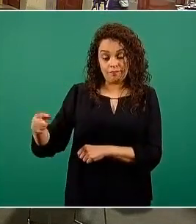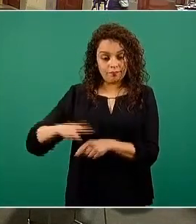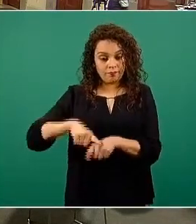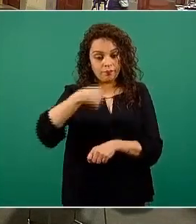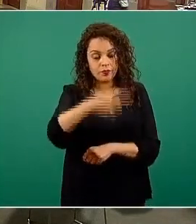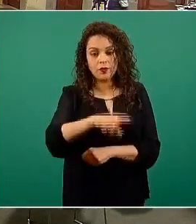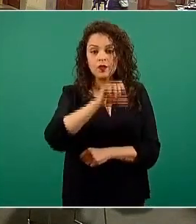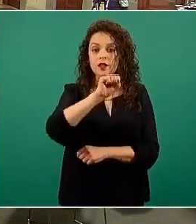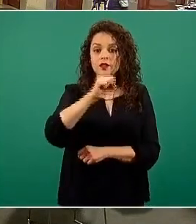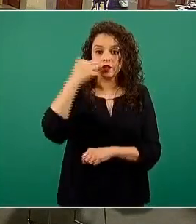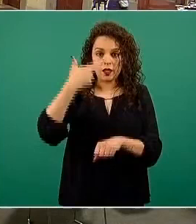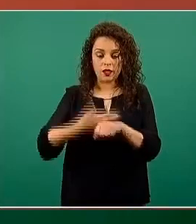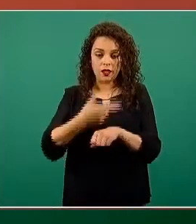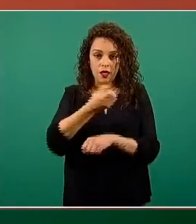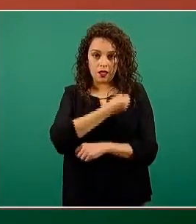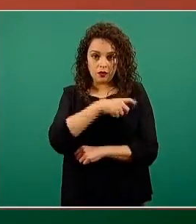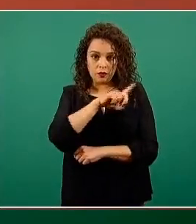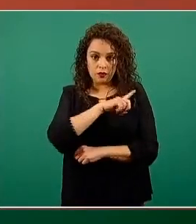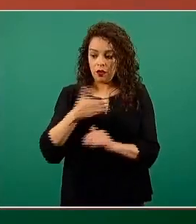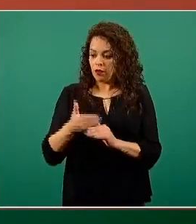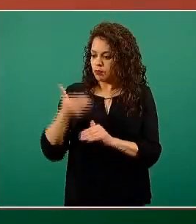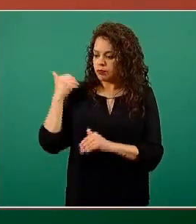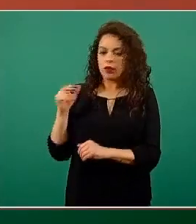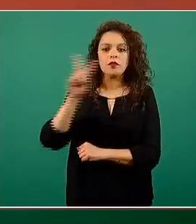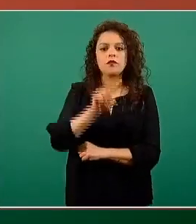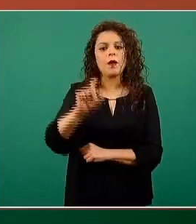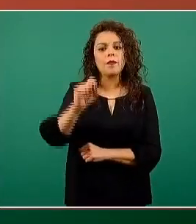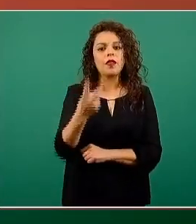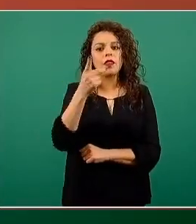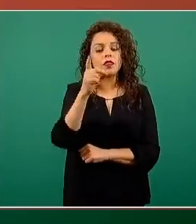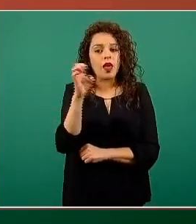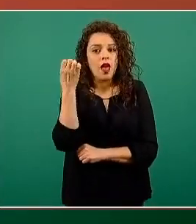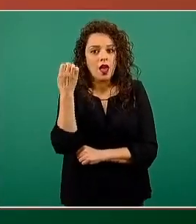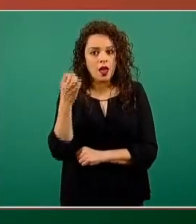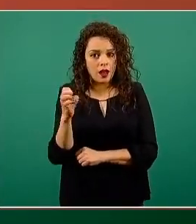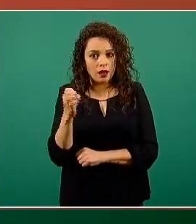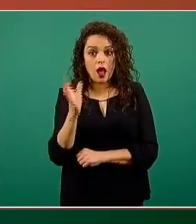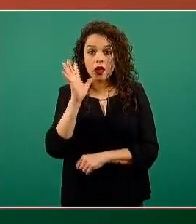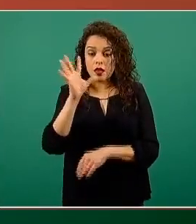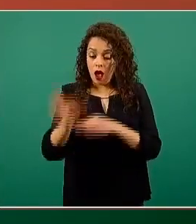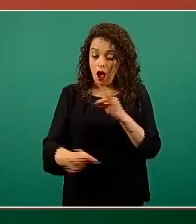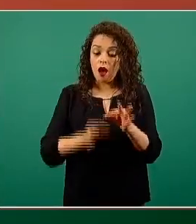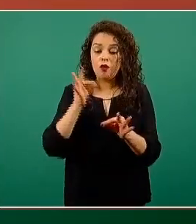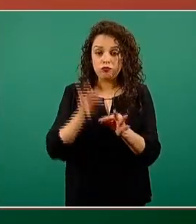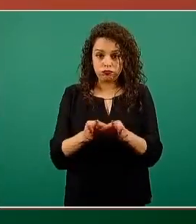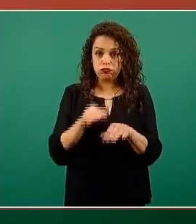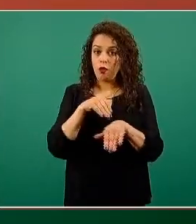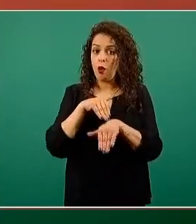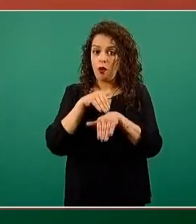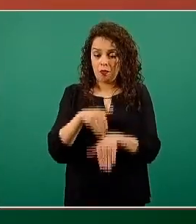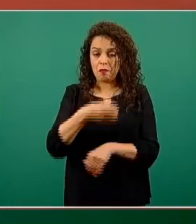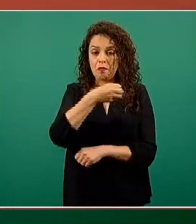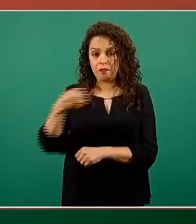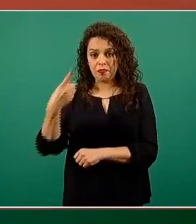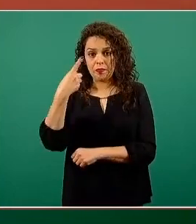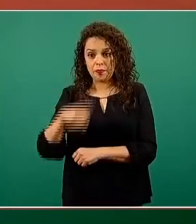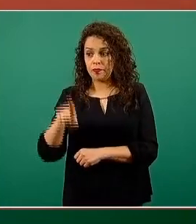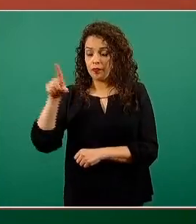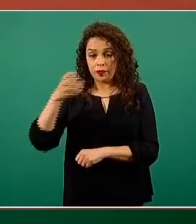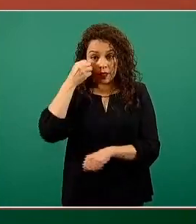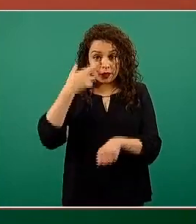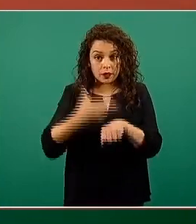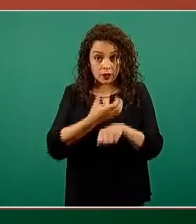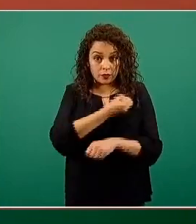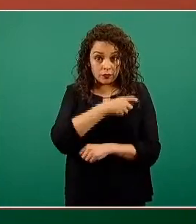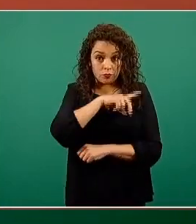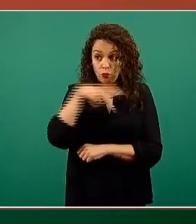el pasado viernes 22 de enero y se ha dado cumplimiento a esta instrucción y el secretario de Salud en el marco de sus